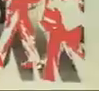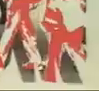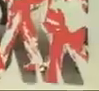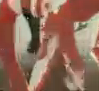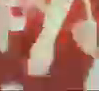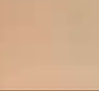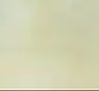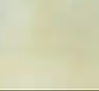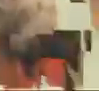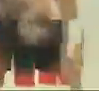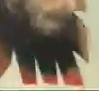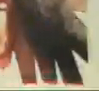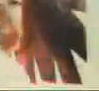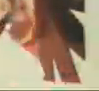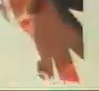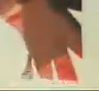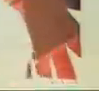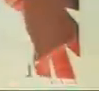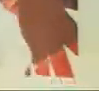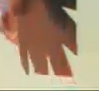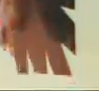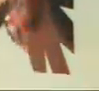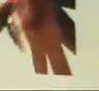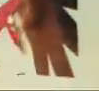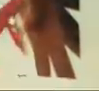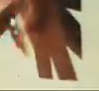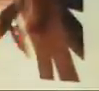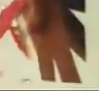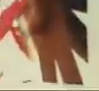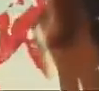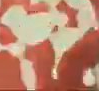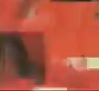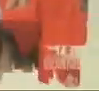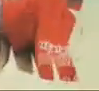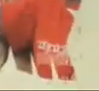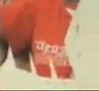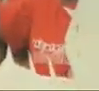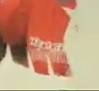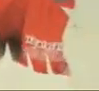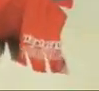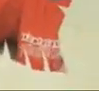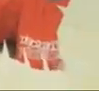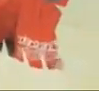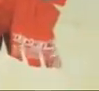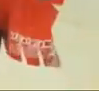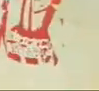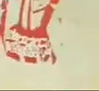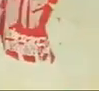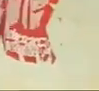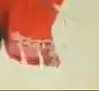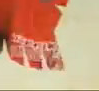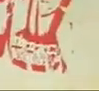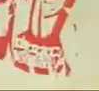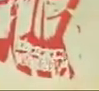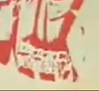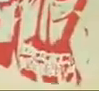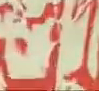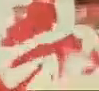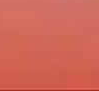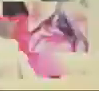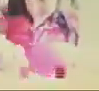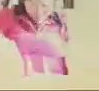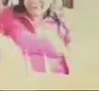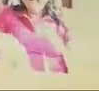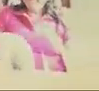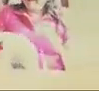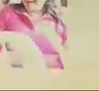Pueblo pa' la asamblea, con las bases, me la juego, esa es la idea, la asamblea pa'l pueblo, pueblo pa' la asamblea, el pueblo despierta, la asamblea guerrea.